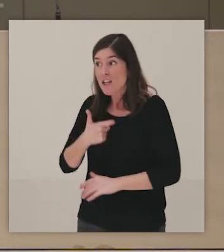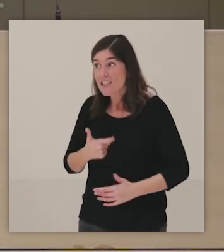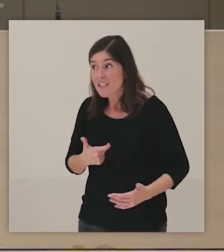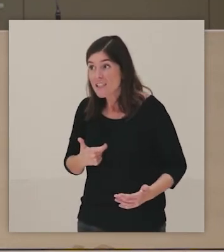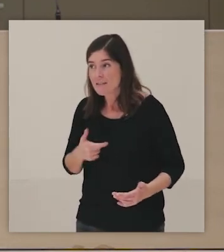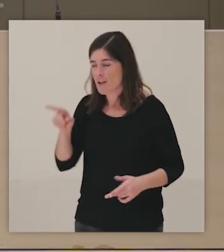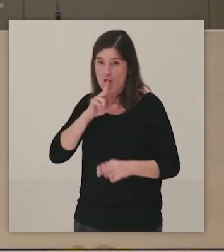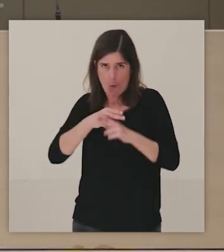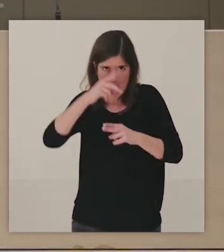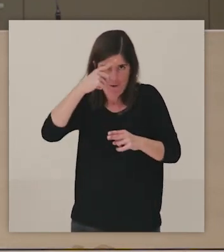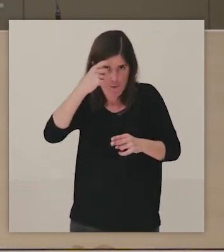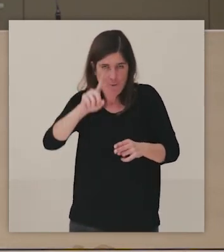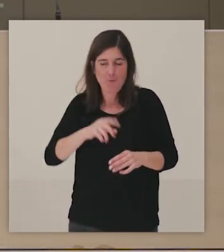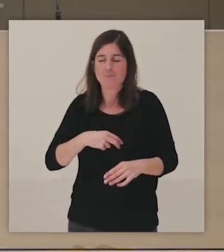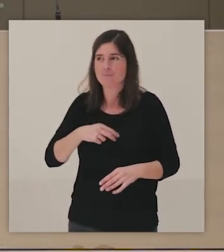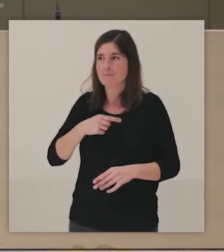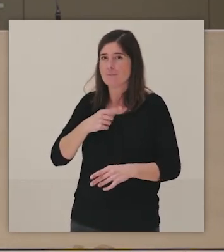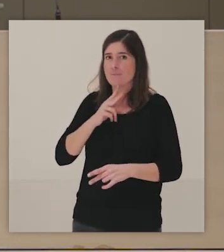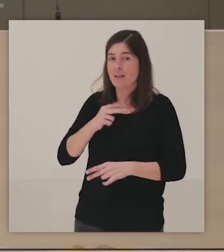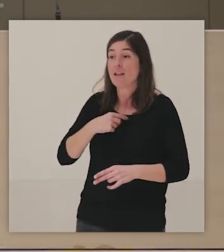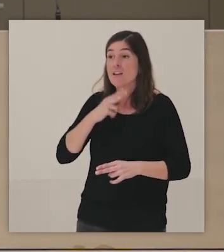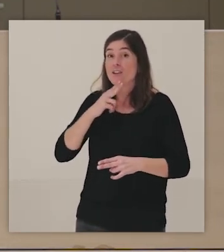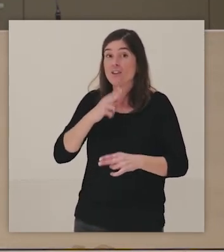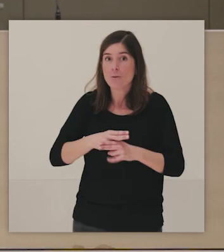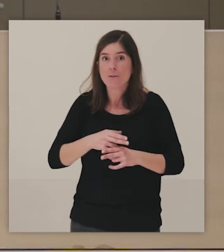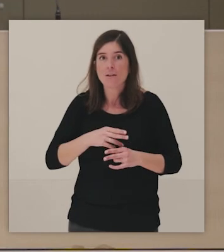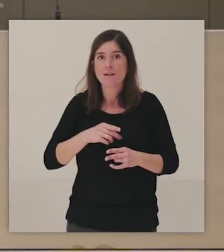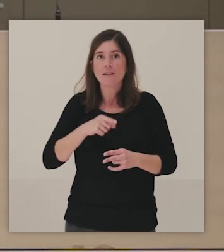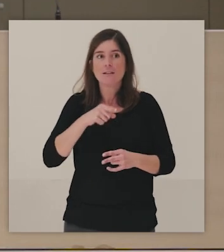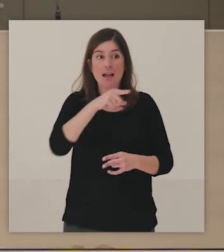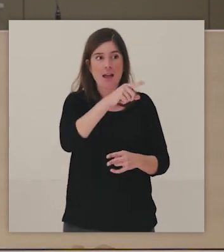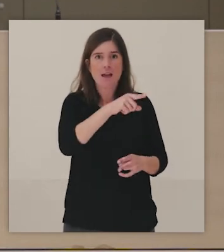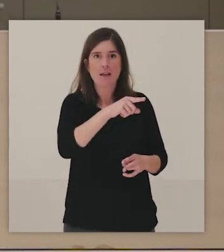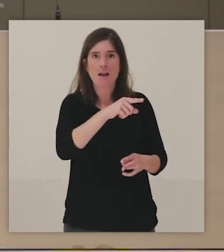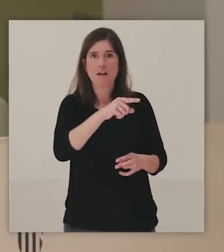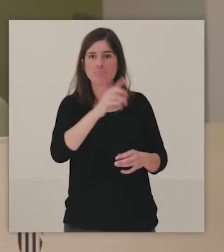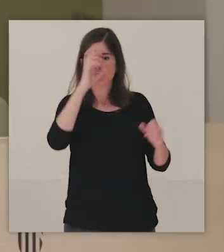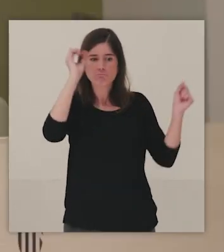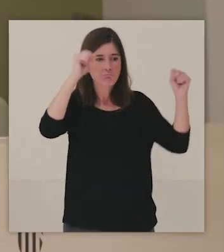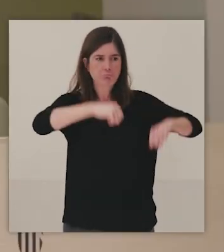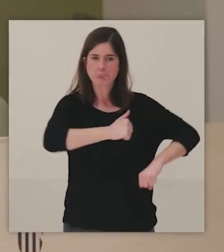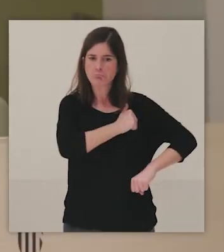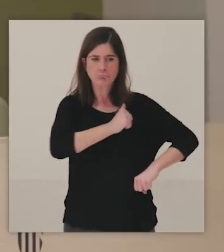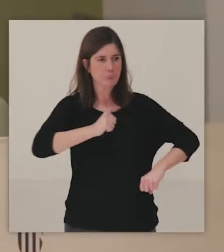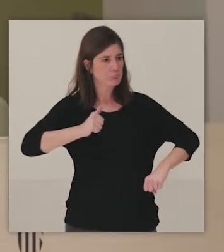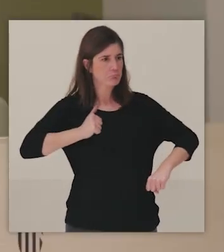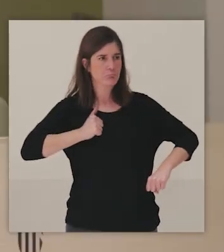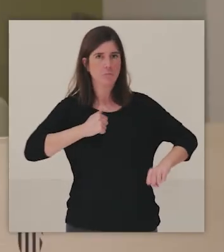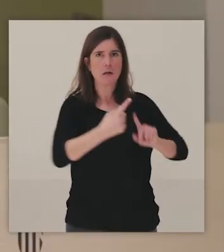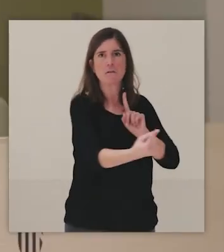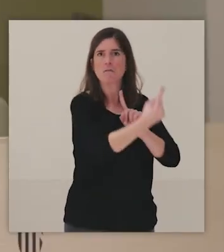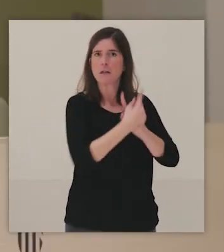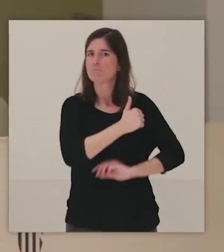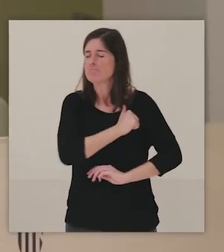igual el nombre y era ese momento en el que ella decide ir y participar en una